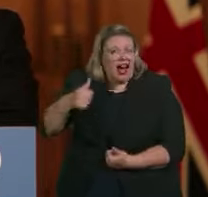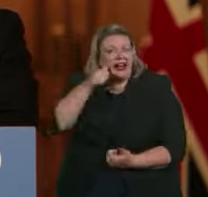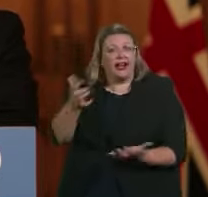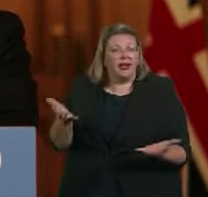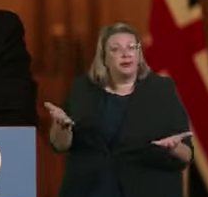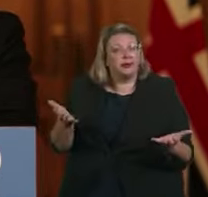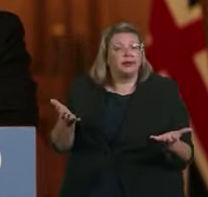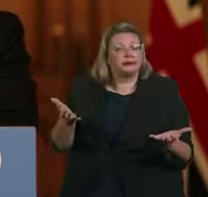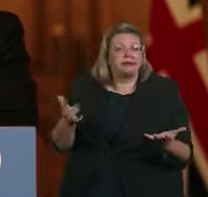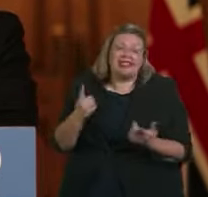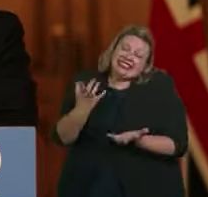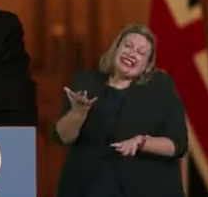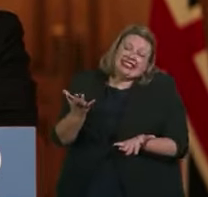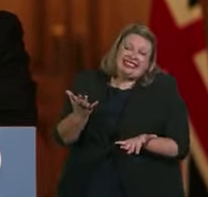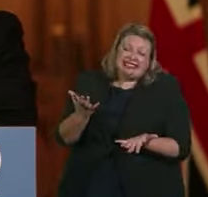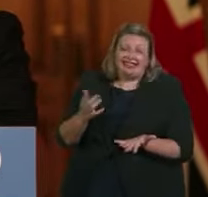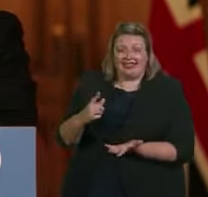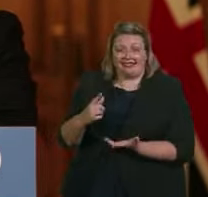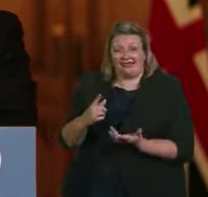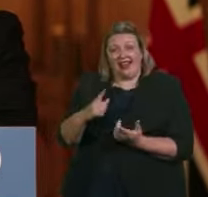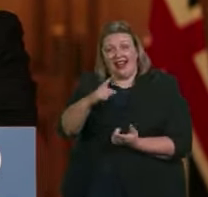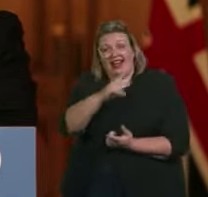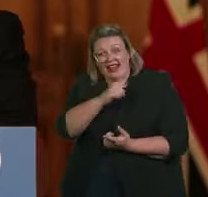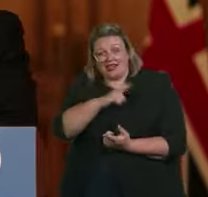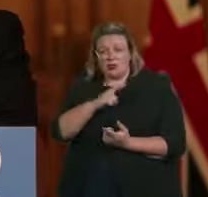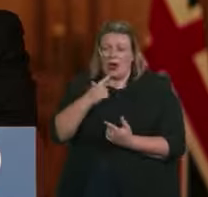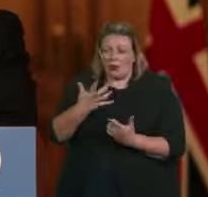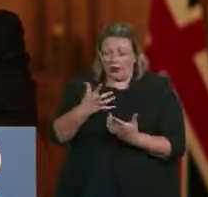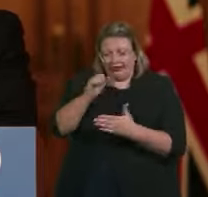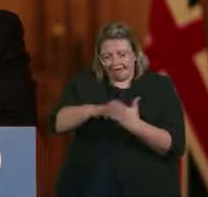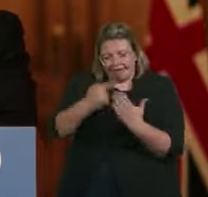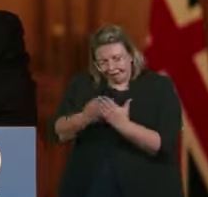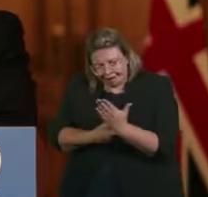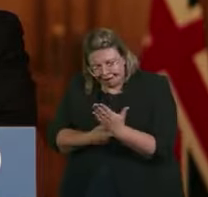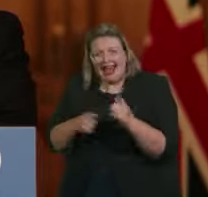es por eso que estamos implementando un paquete integral de soporte.